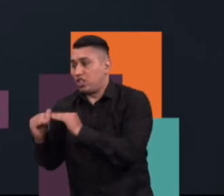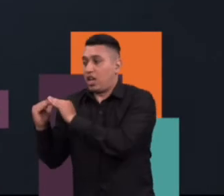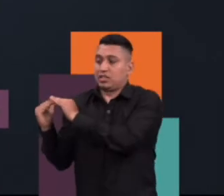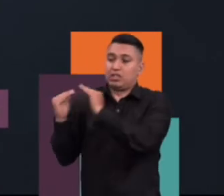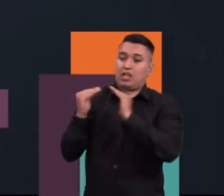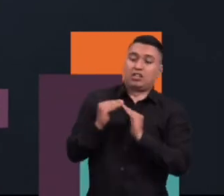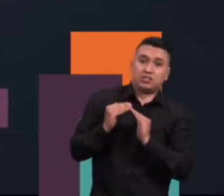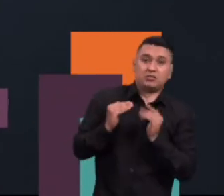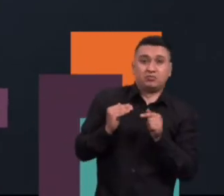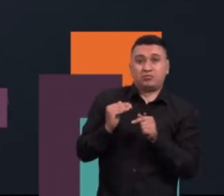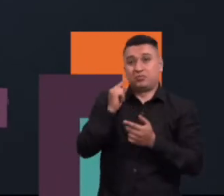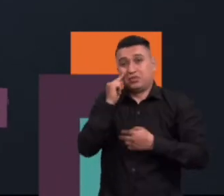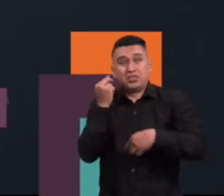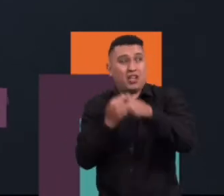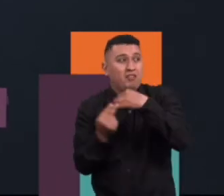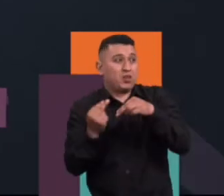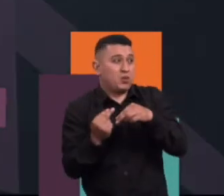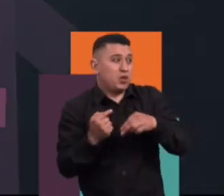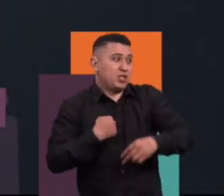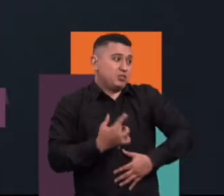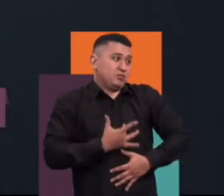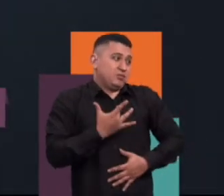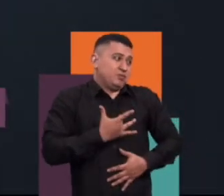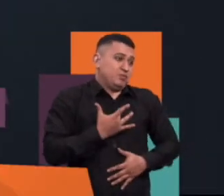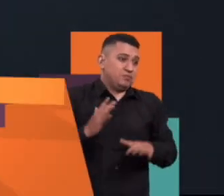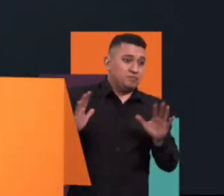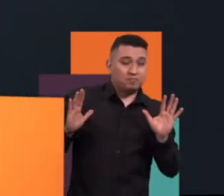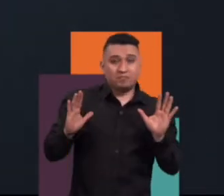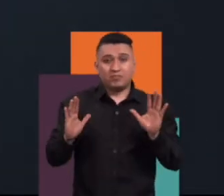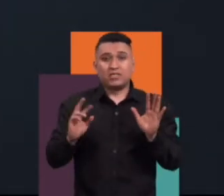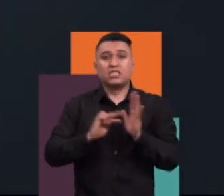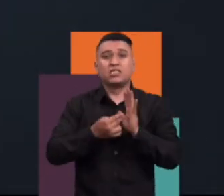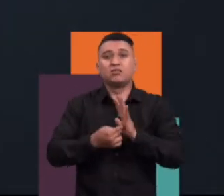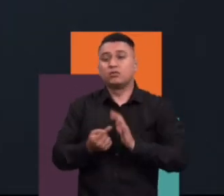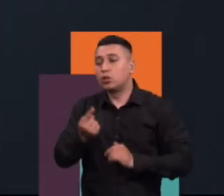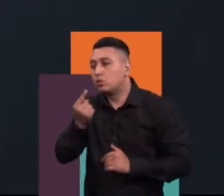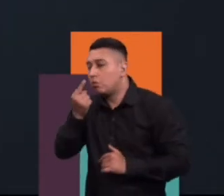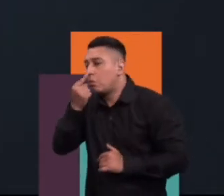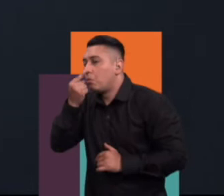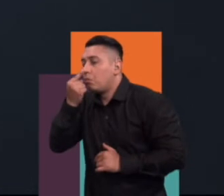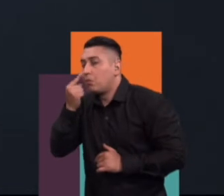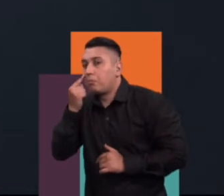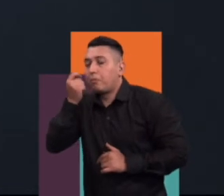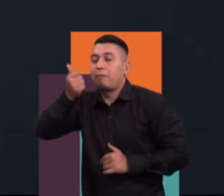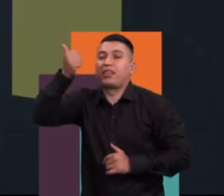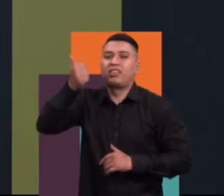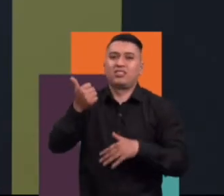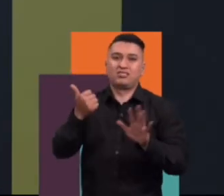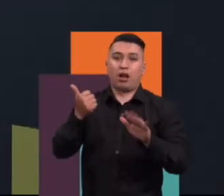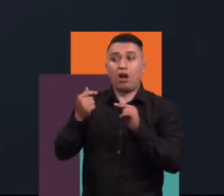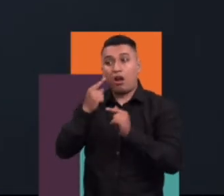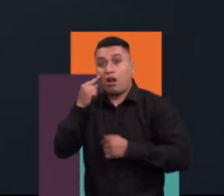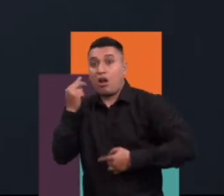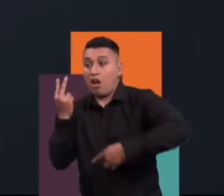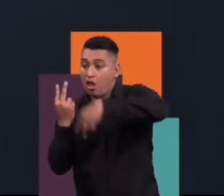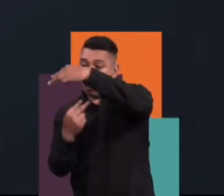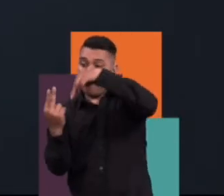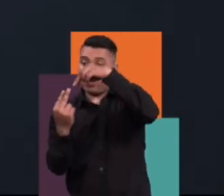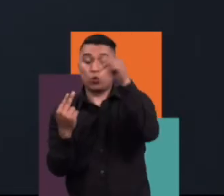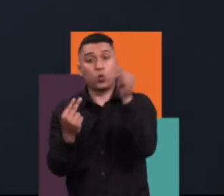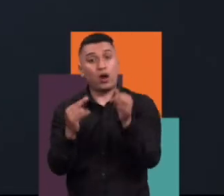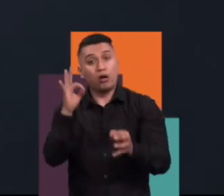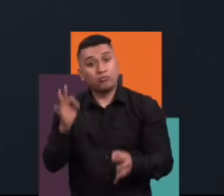que vamos a Montserrat, te vi una experiencia, una aventura, eso no es aventura. Tal vez sea exploración, porque le estamos cortando ese concepto